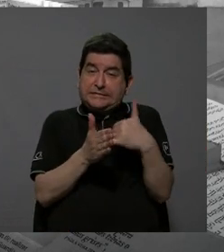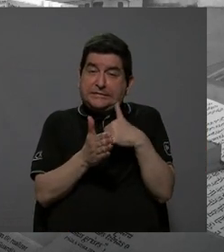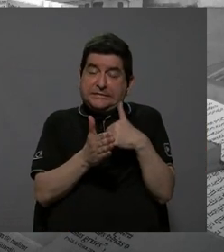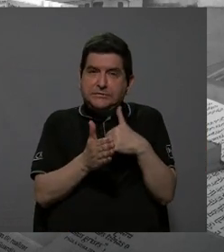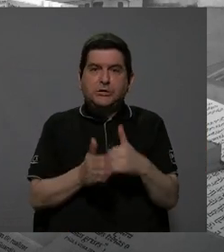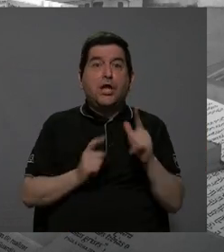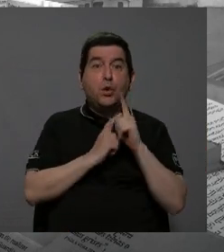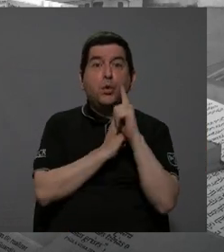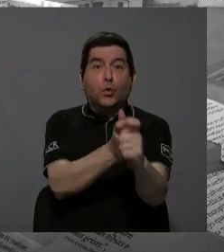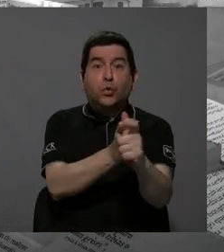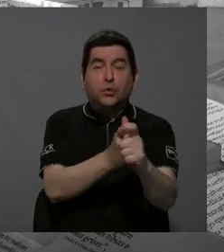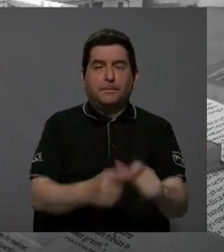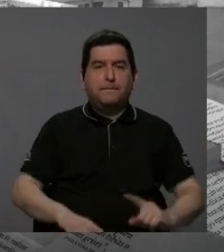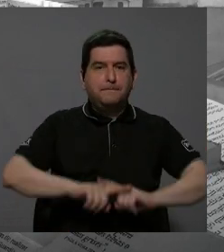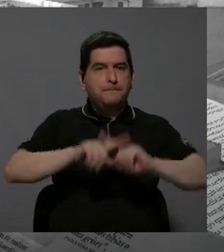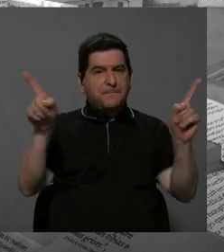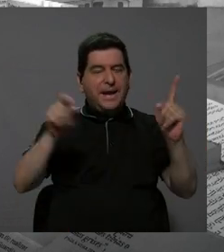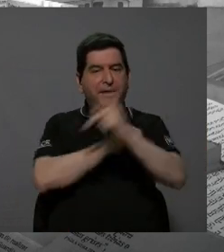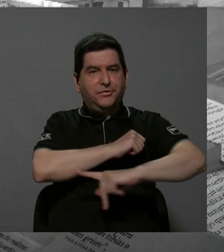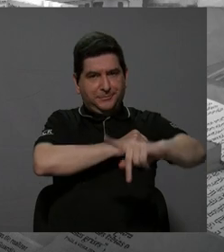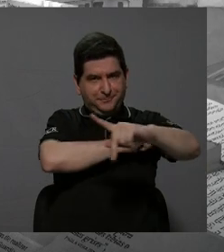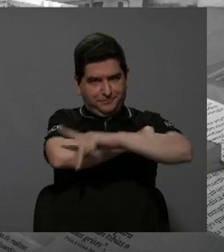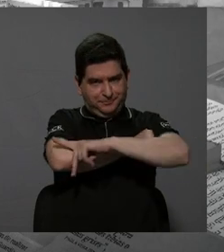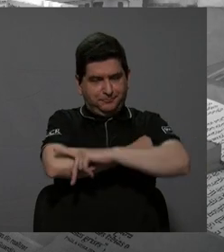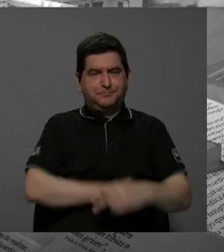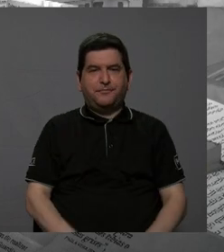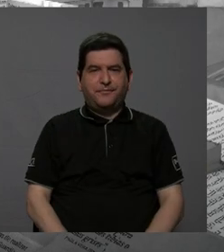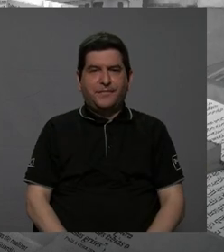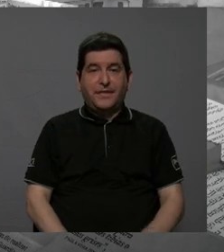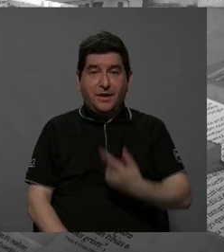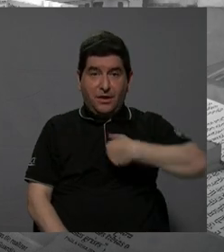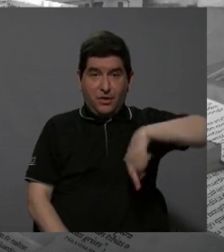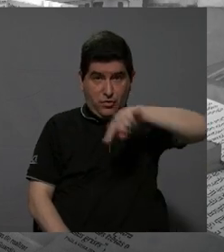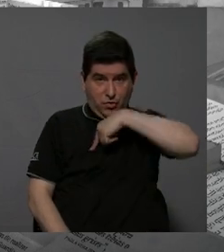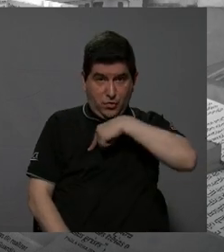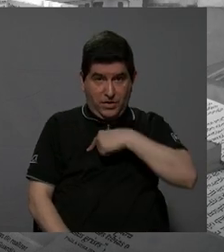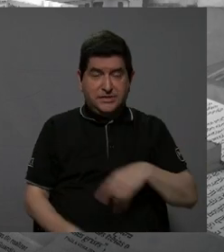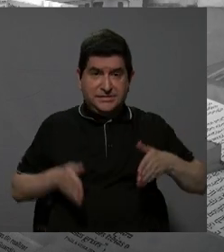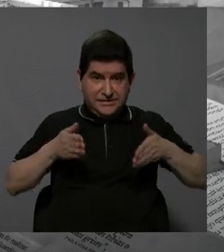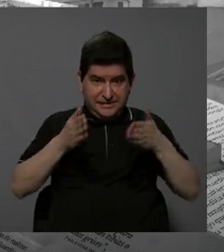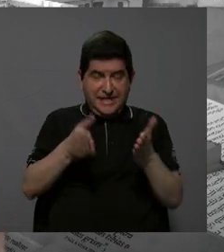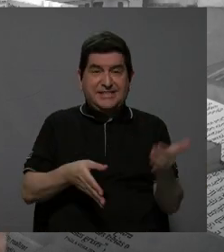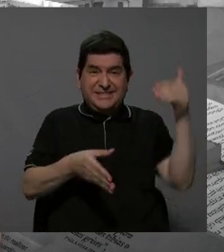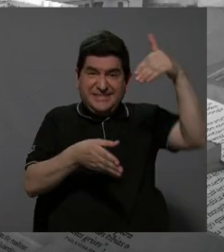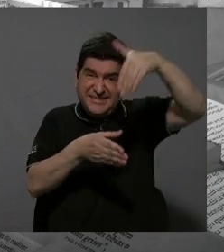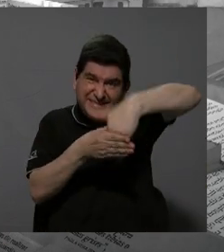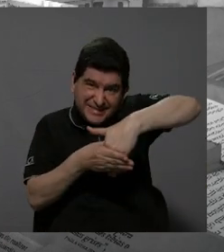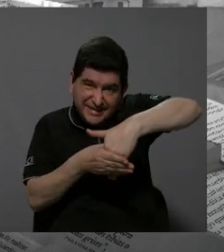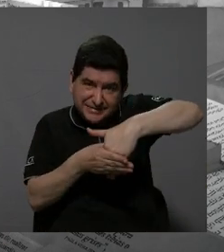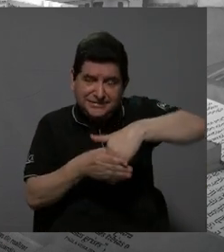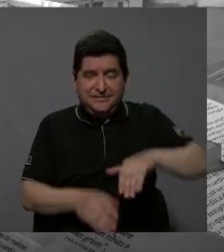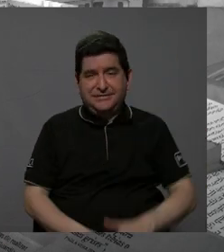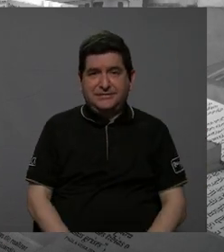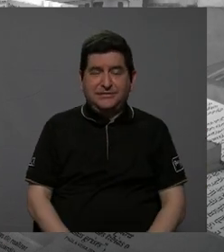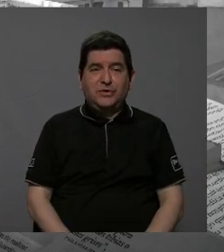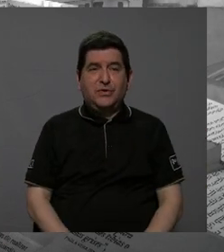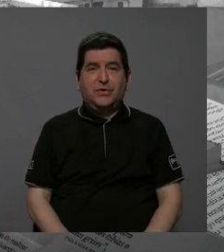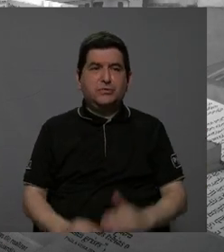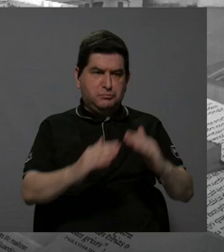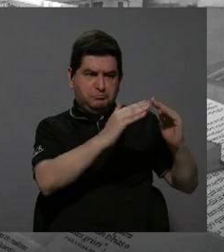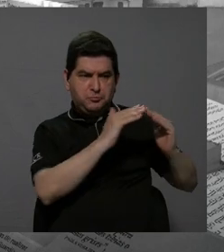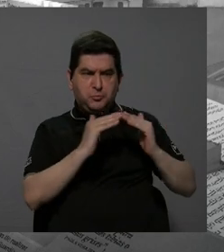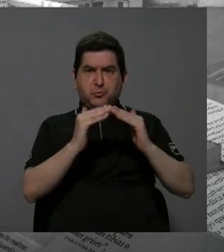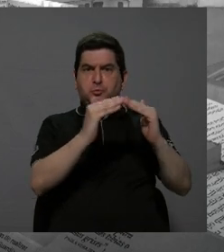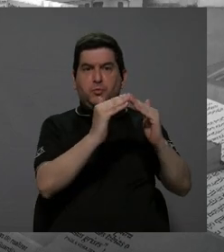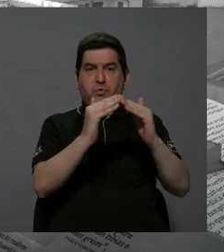las altas velocidades. Sin embargo, en nuestro país, nuestras autopistas están inmersas en la parte urbana, en